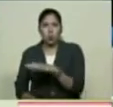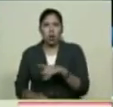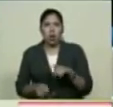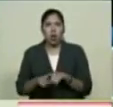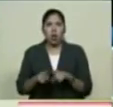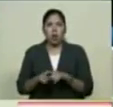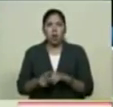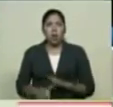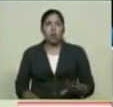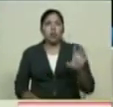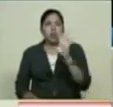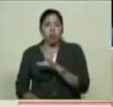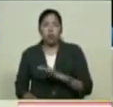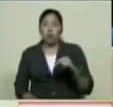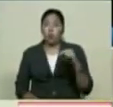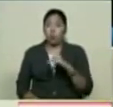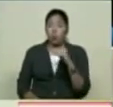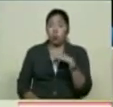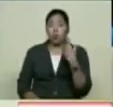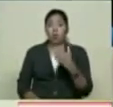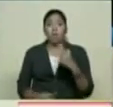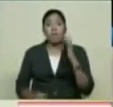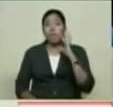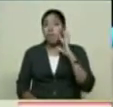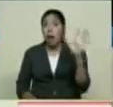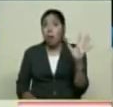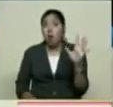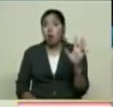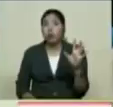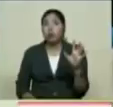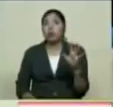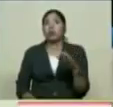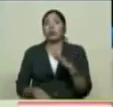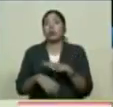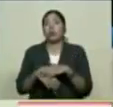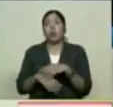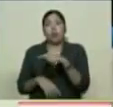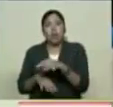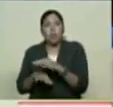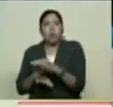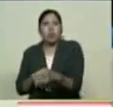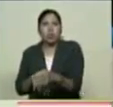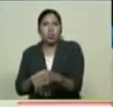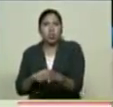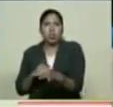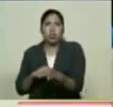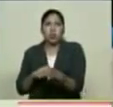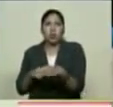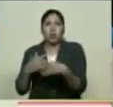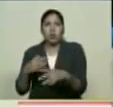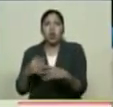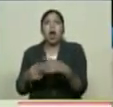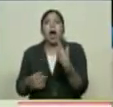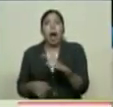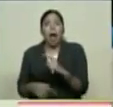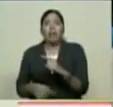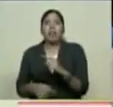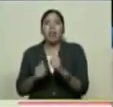Nacional La Azulita es conocida también Como Uno de los municipios Que desarrolla Deportes de riesgo controlado